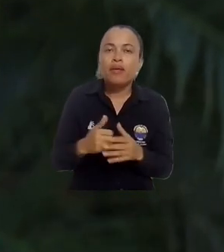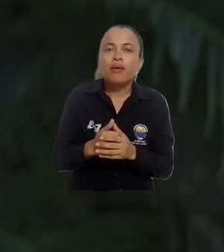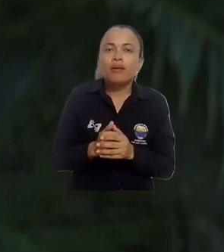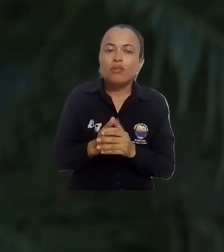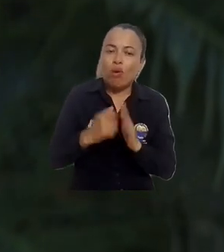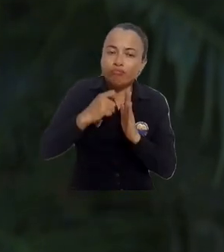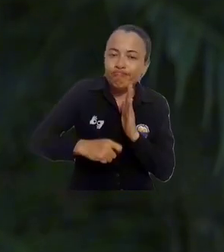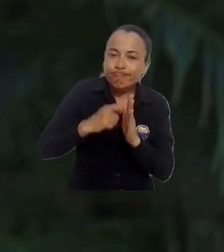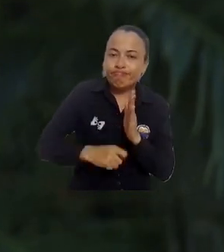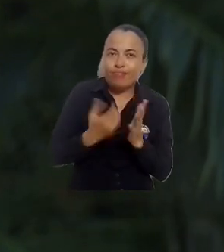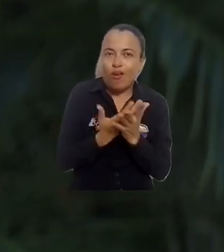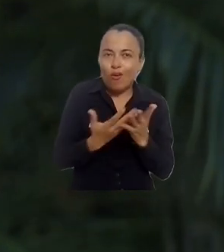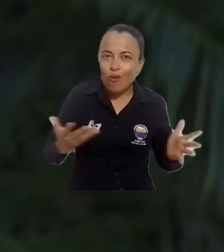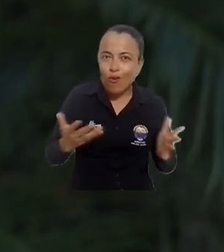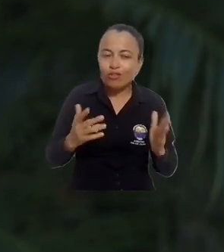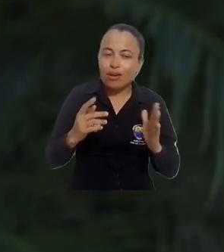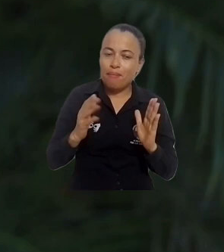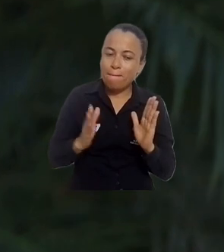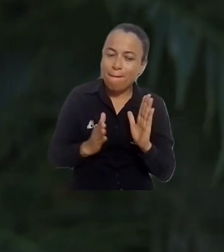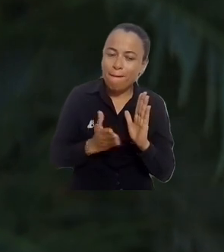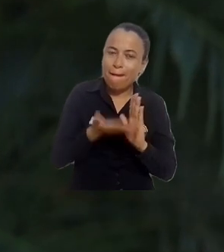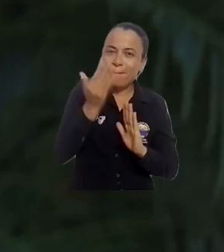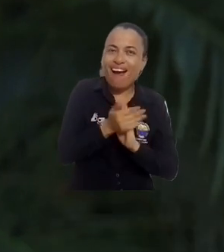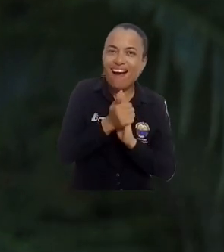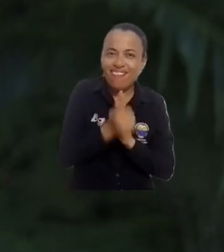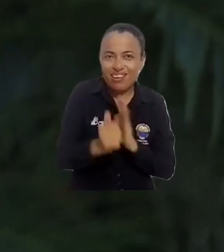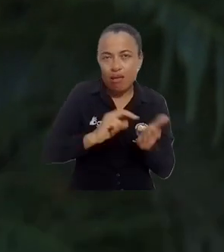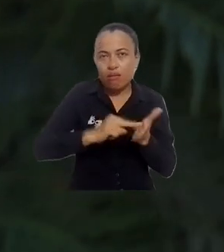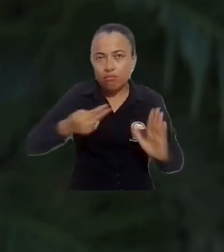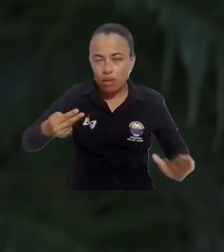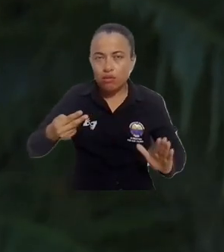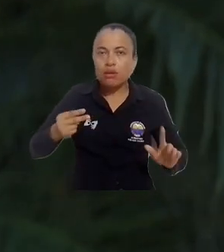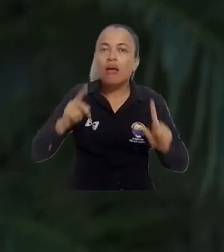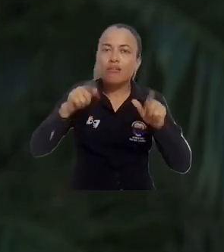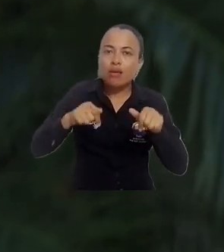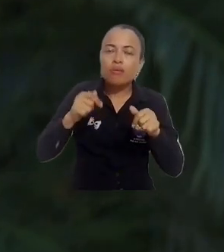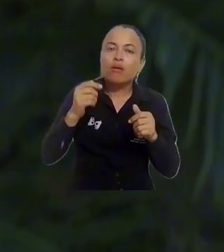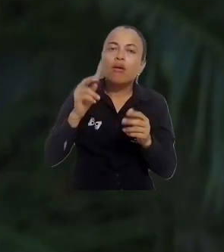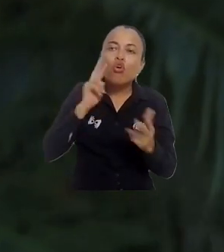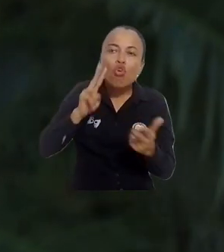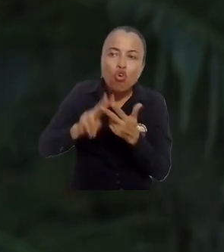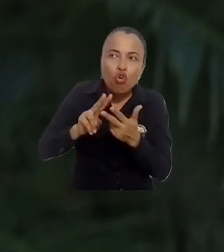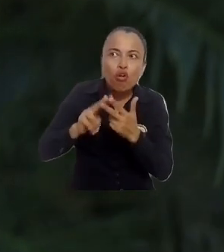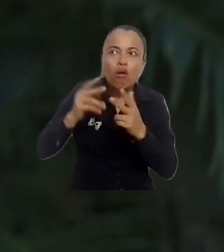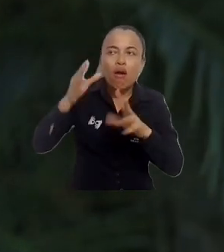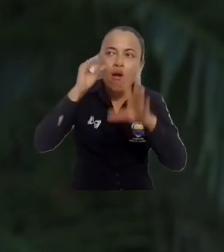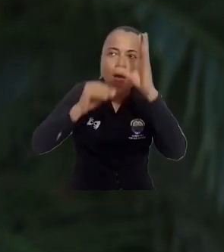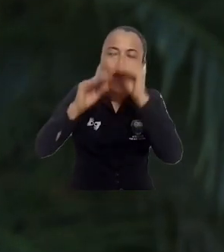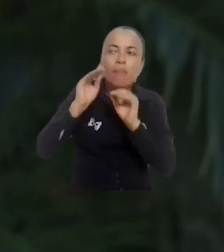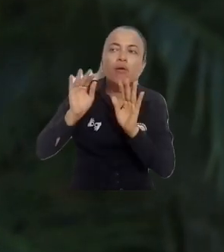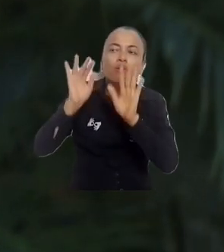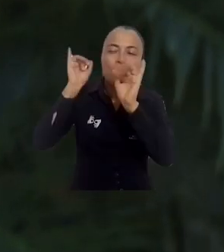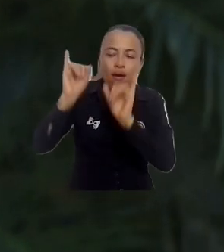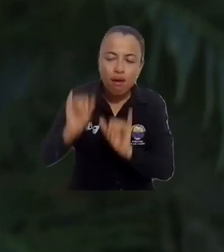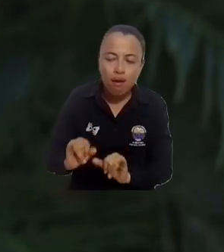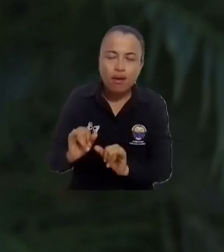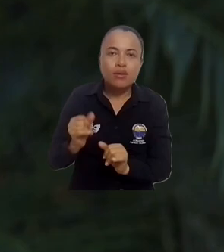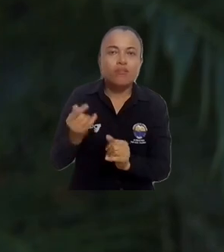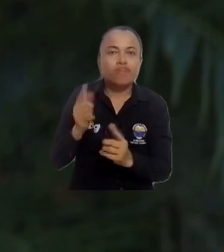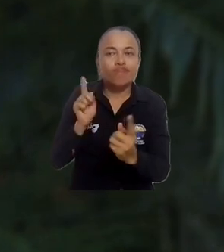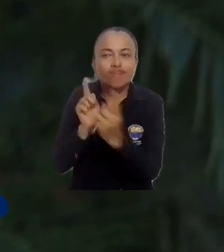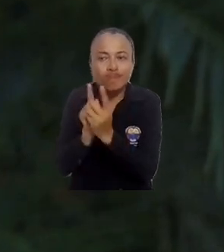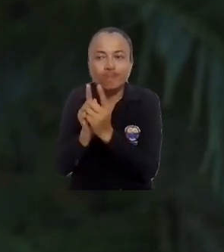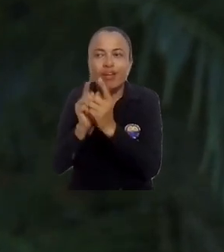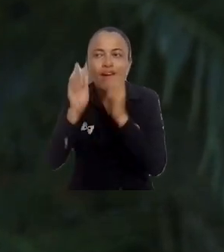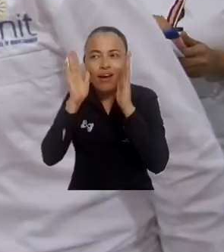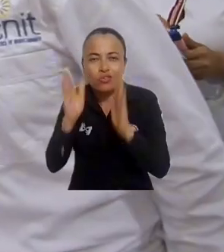bastante en el sentido de que se han pulido algunas capacidades técnicas y conocimientos respecto a lo